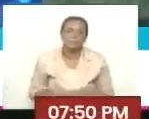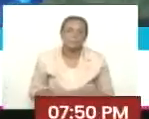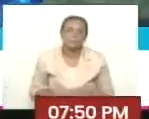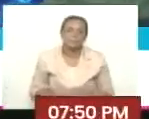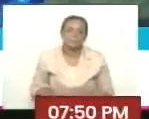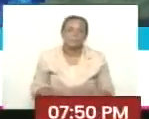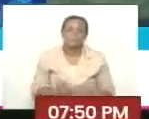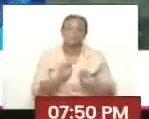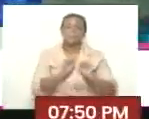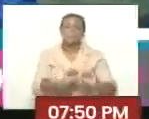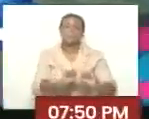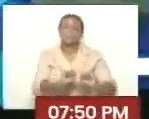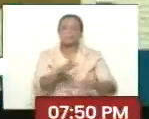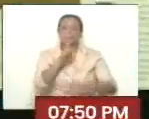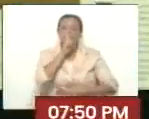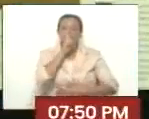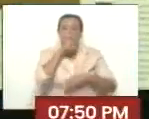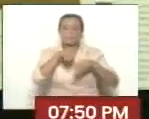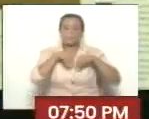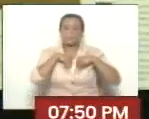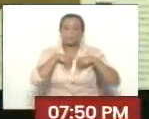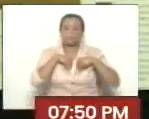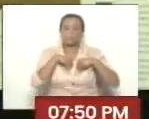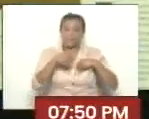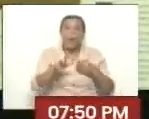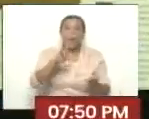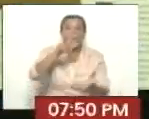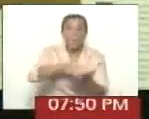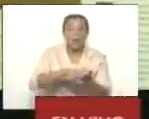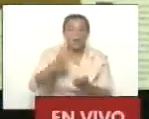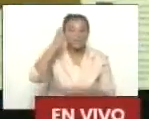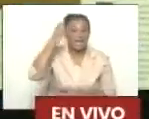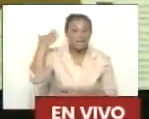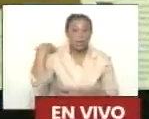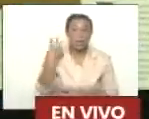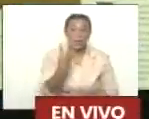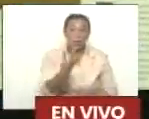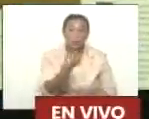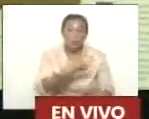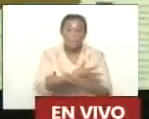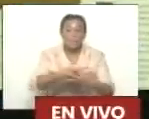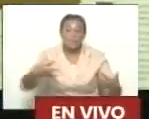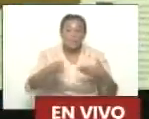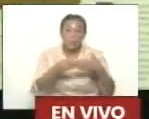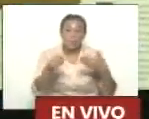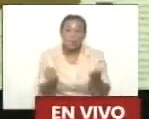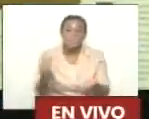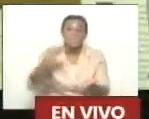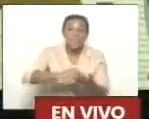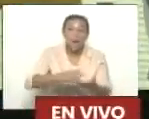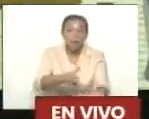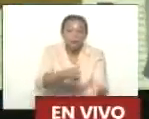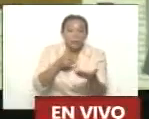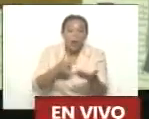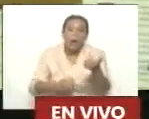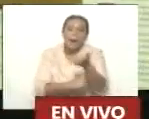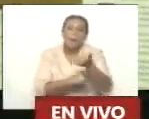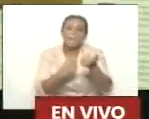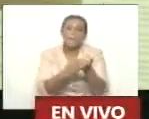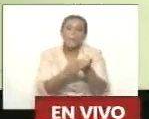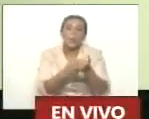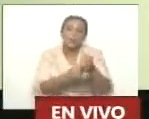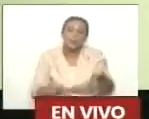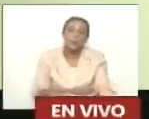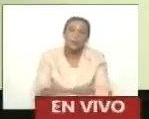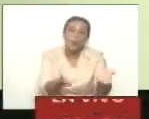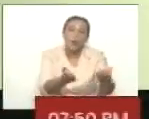se abstuvo, los Estados Unidos, pero no se abstuvo de aprobar hace poco casi 4 mil millones de dólares más en armas, apoyo armamentístico